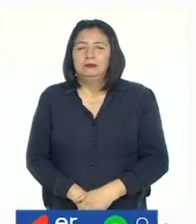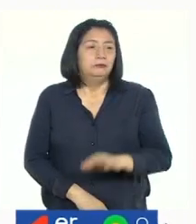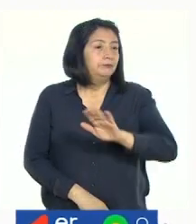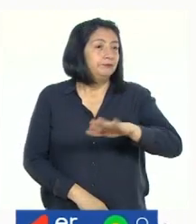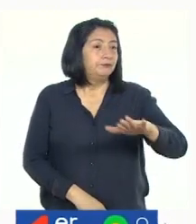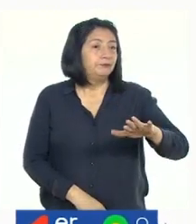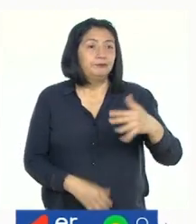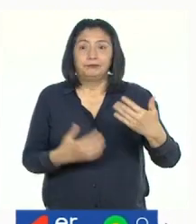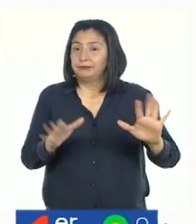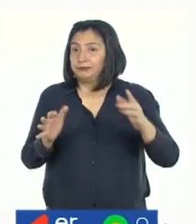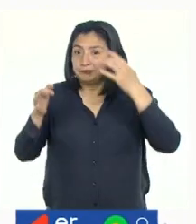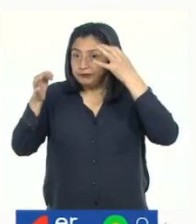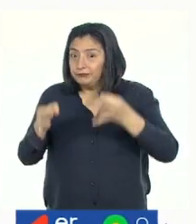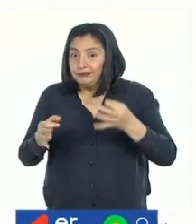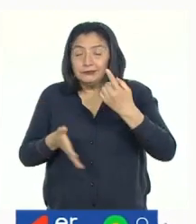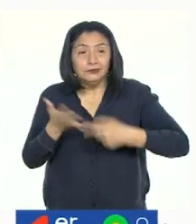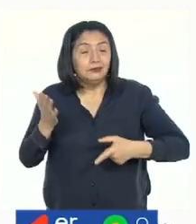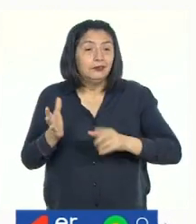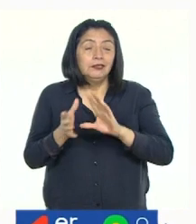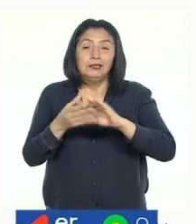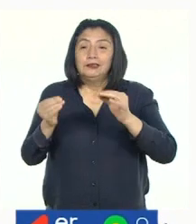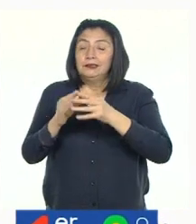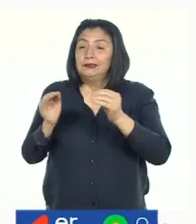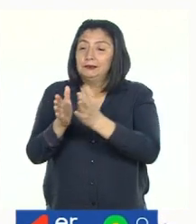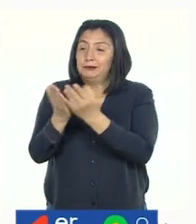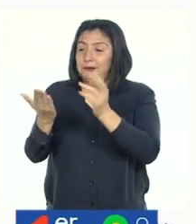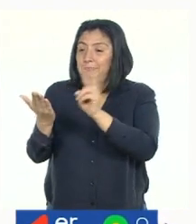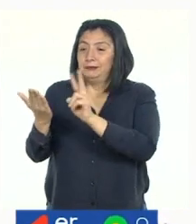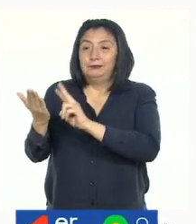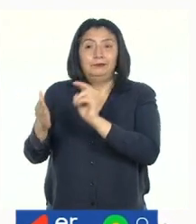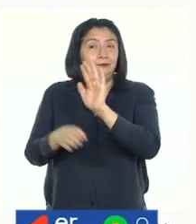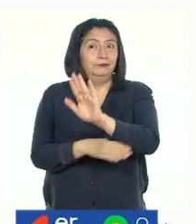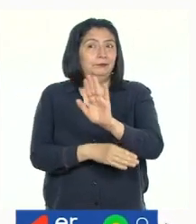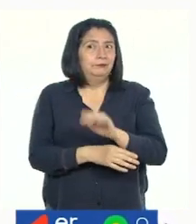Niños, ¿decidieron ya qué cuento vamos a leer en la tarde?